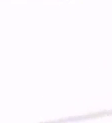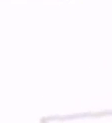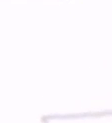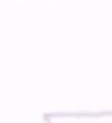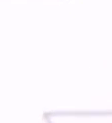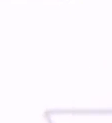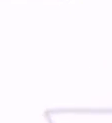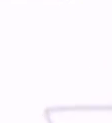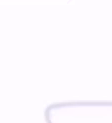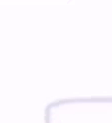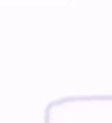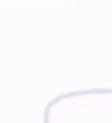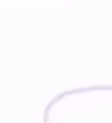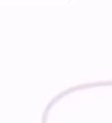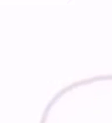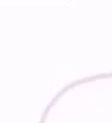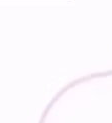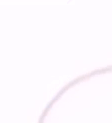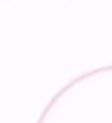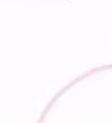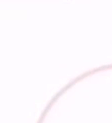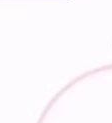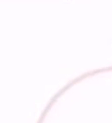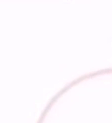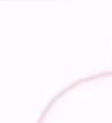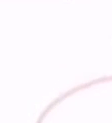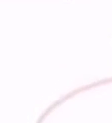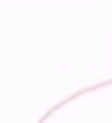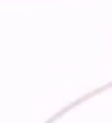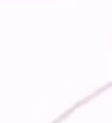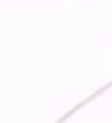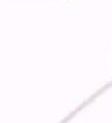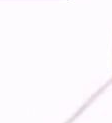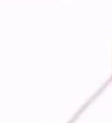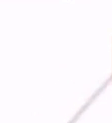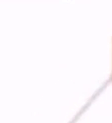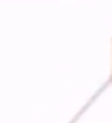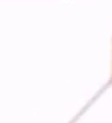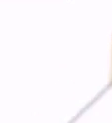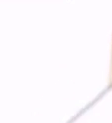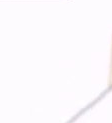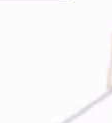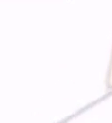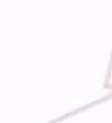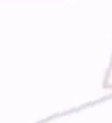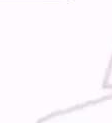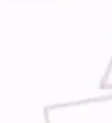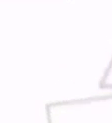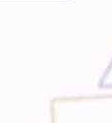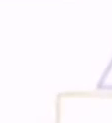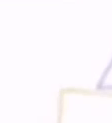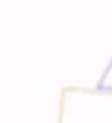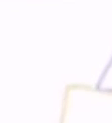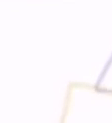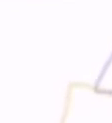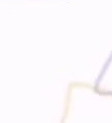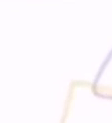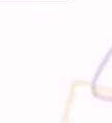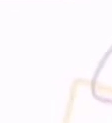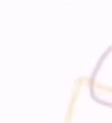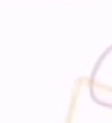servicios. En el proceso productivo, las empresas contratan personal según sus